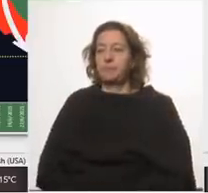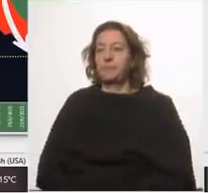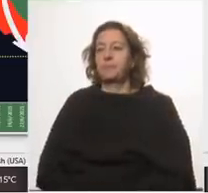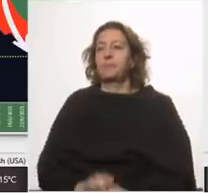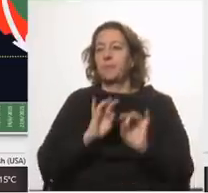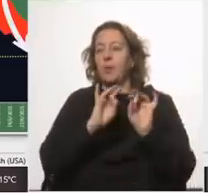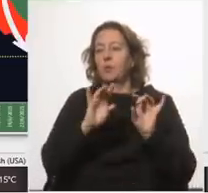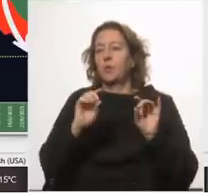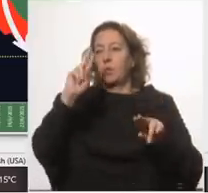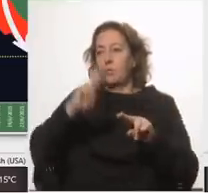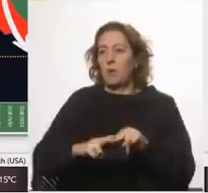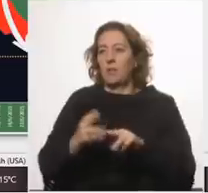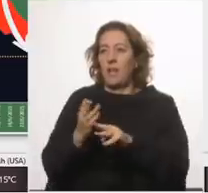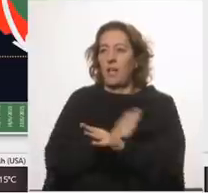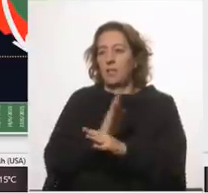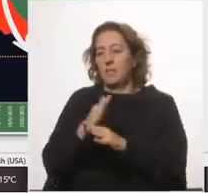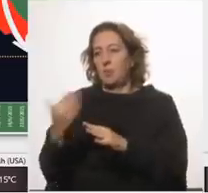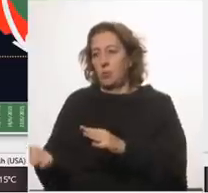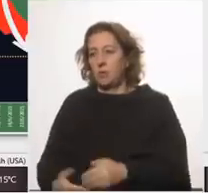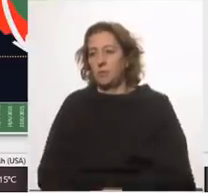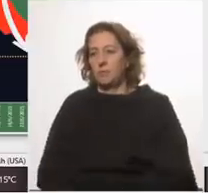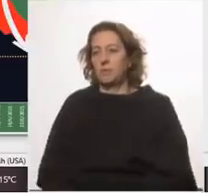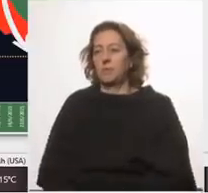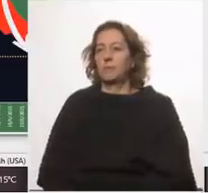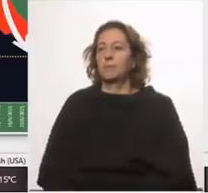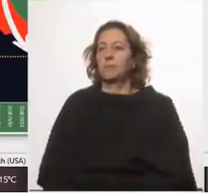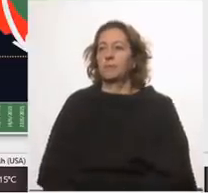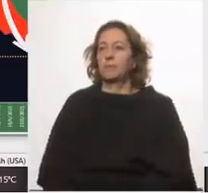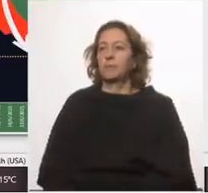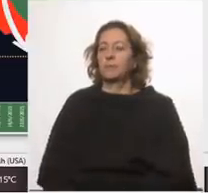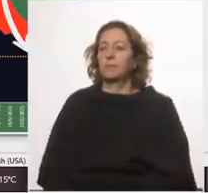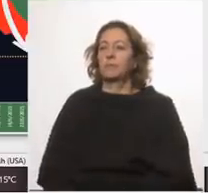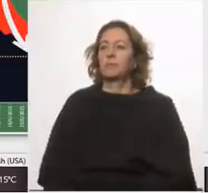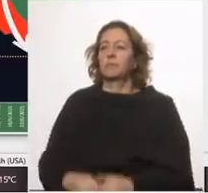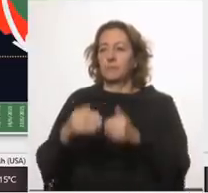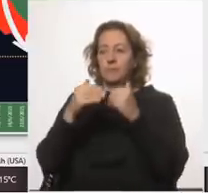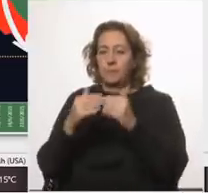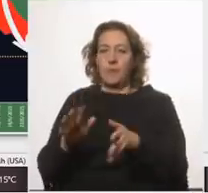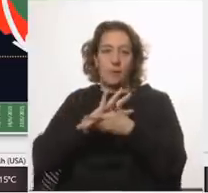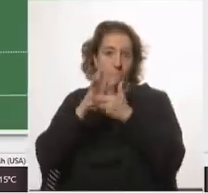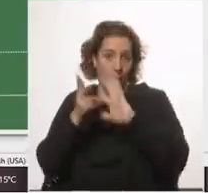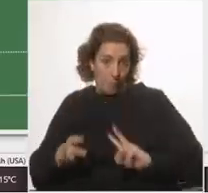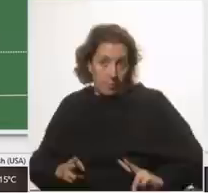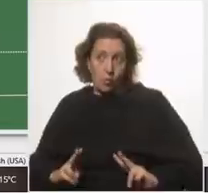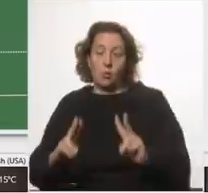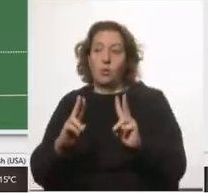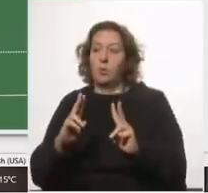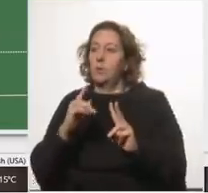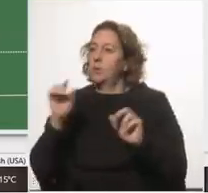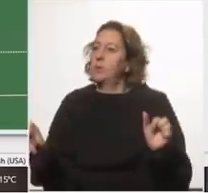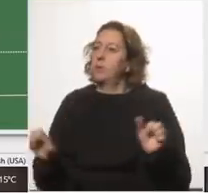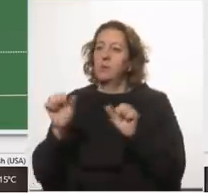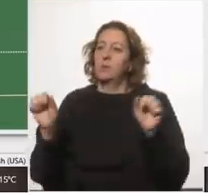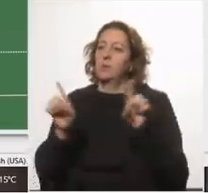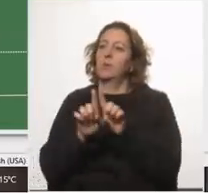los contagios y las muertes antes y después y a partir de esta metodología que expliqué hace un ratito hicimos lo